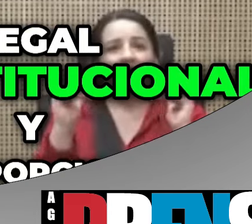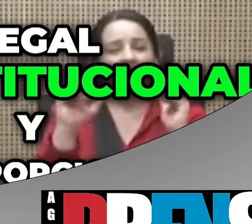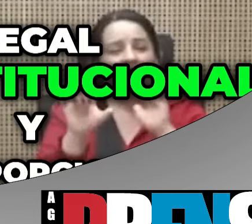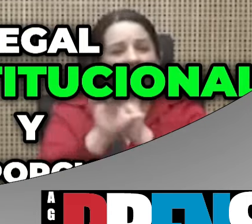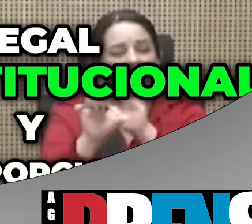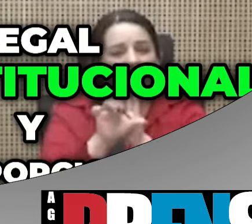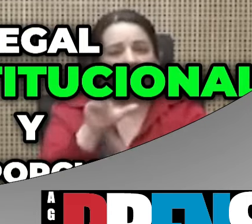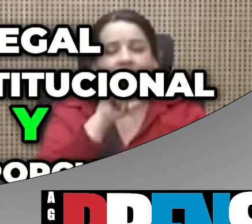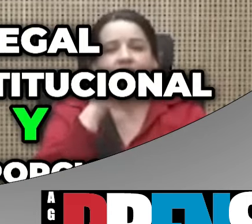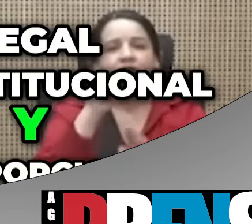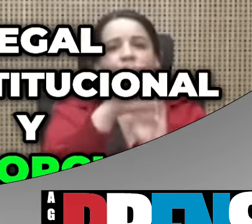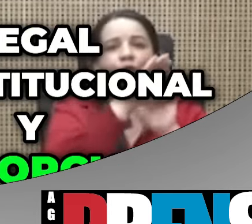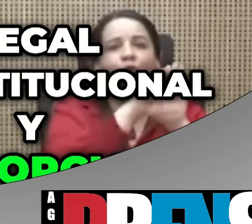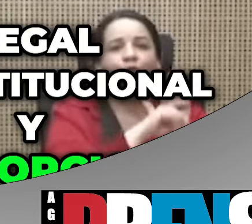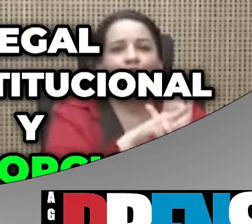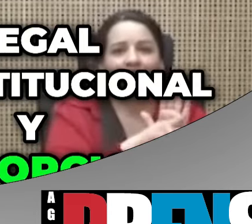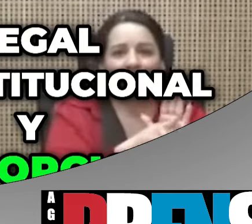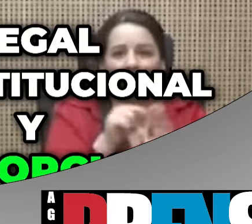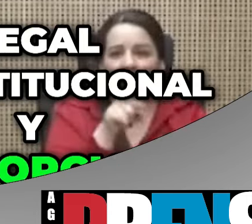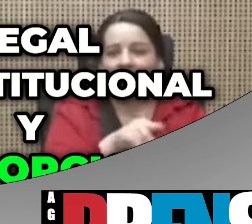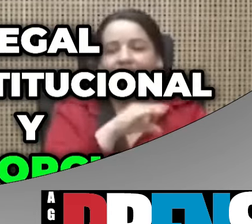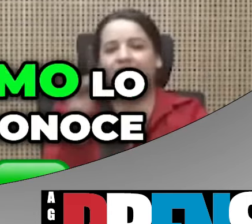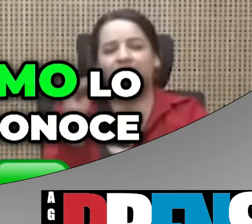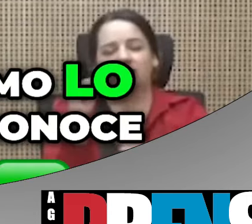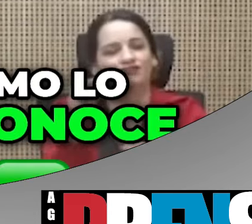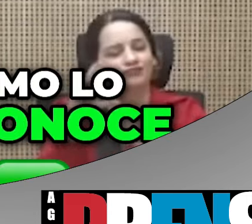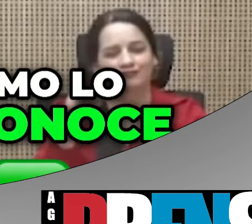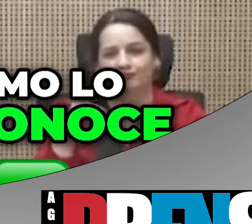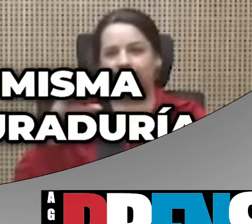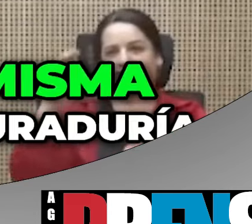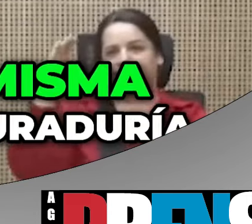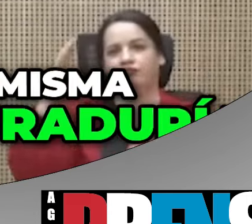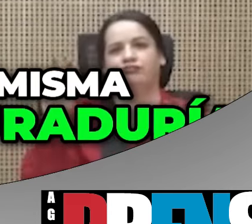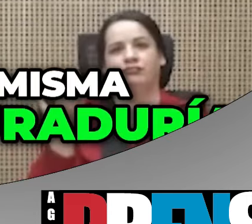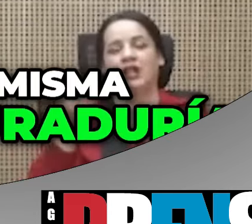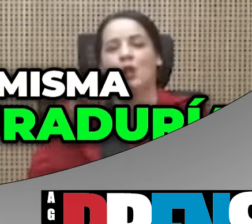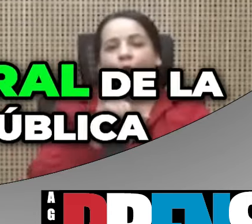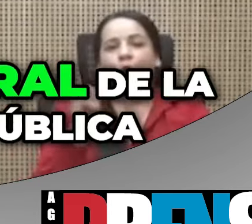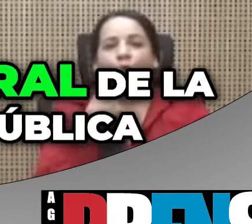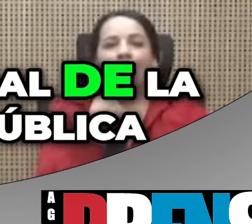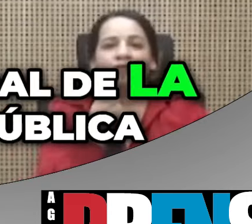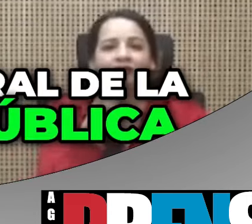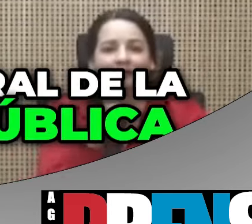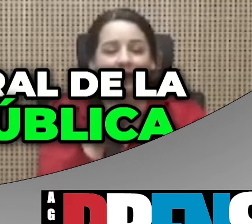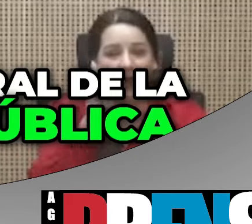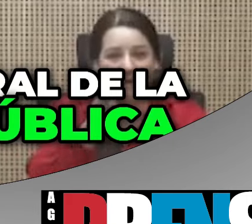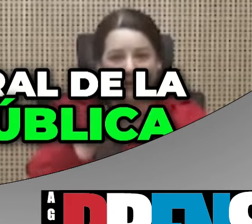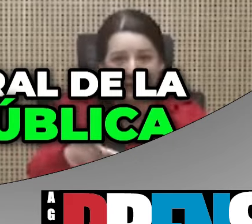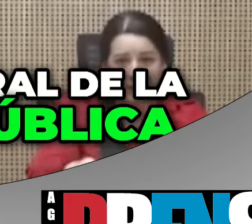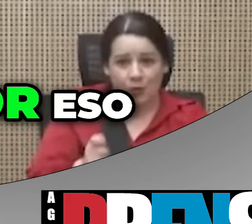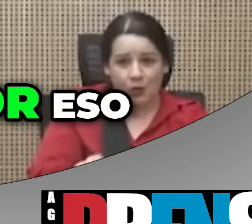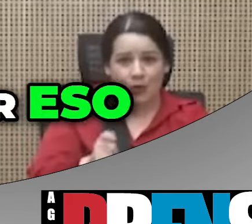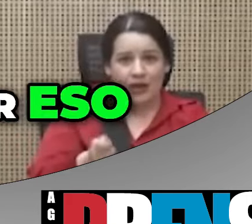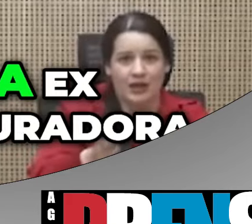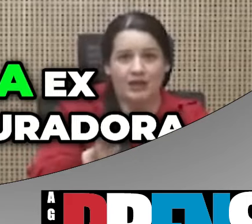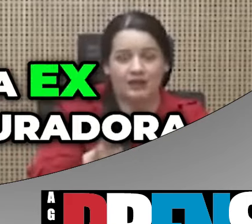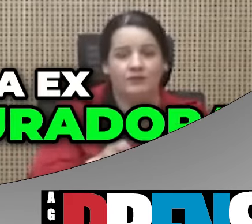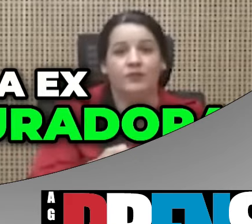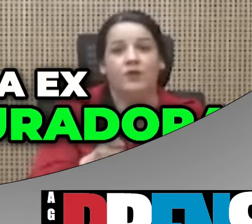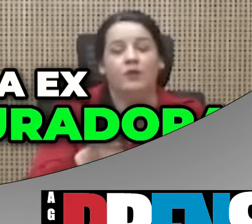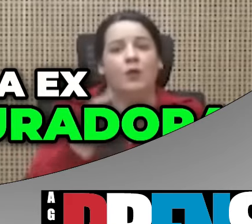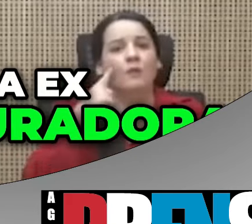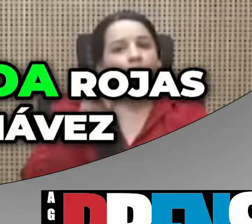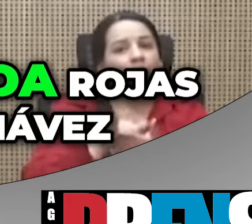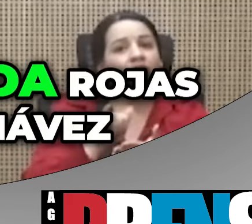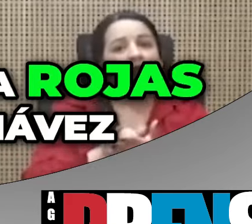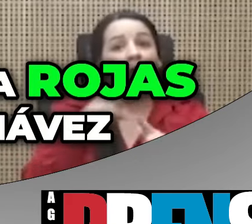inconstitucional y desproporcionado, como lo reconoce la misma Procuraduría General de la República. Por eso, la ex